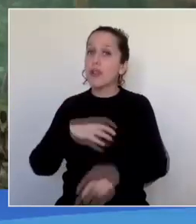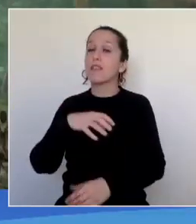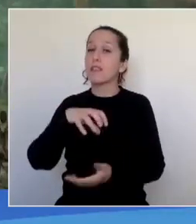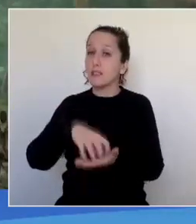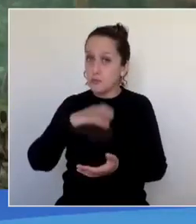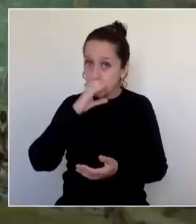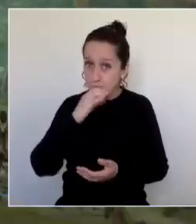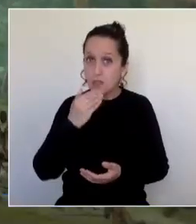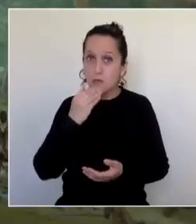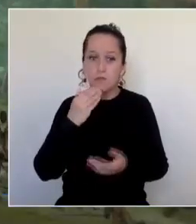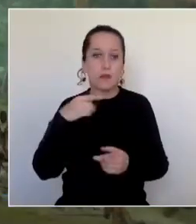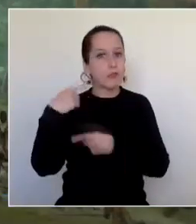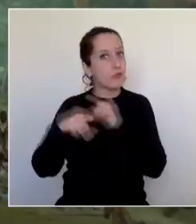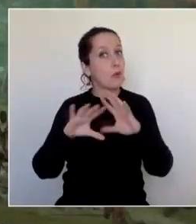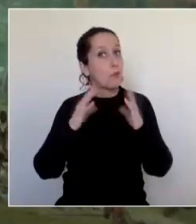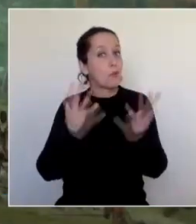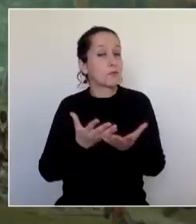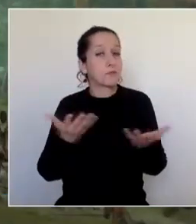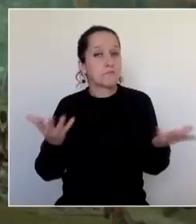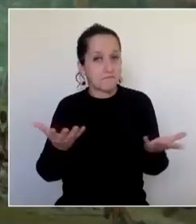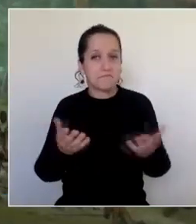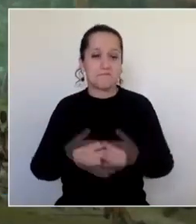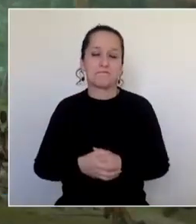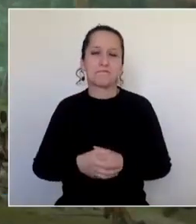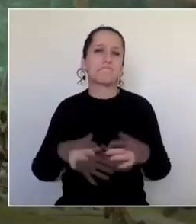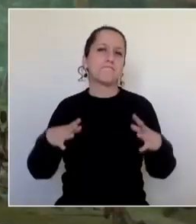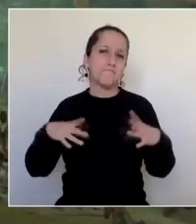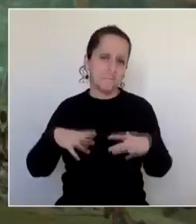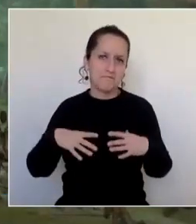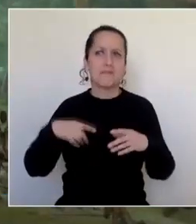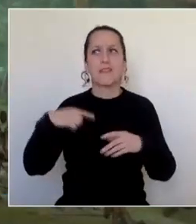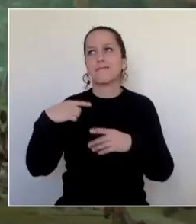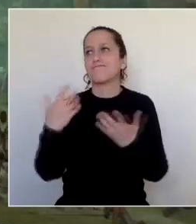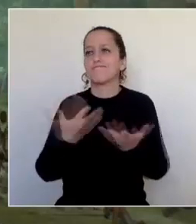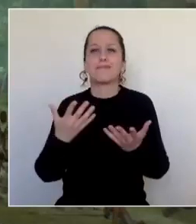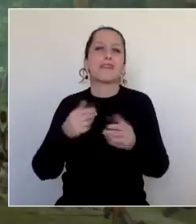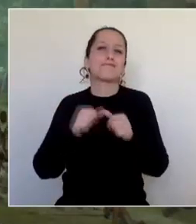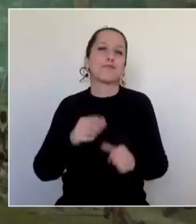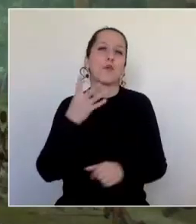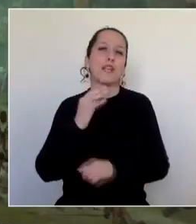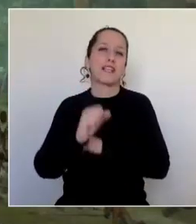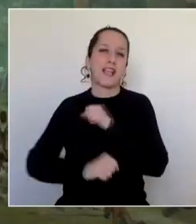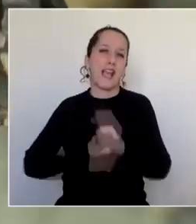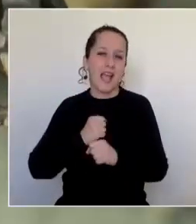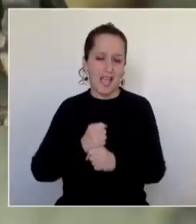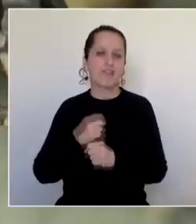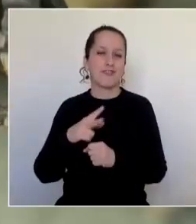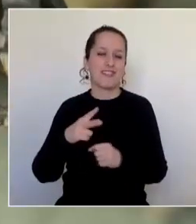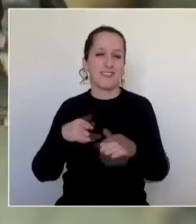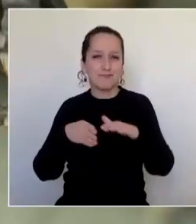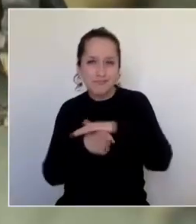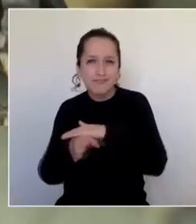nuestra ciudad y del mundo en general. Así que muy, muy feliz y muy contento por estos 40 años de la Galería de la Historia de Concepción.